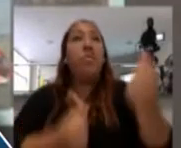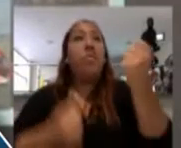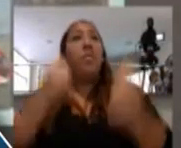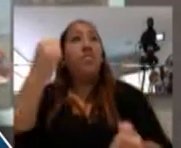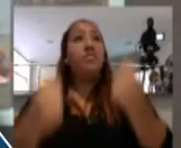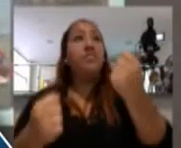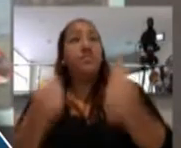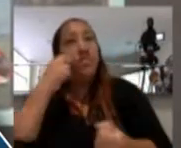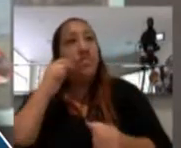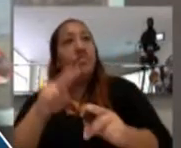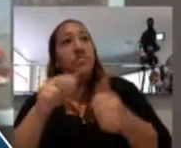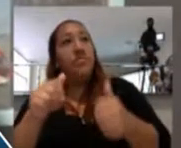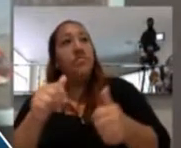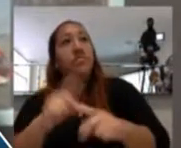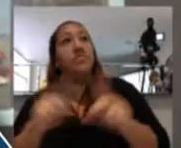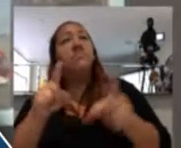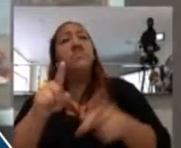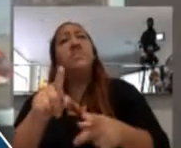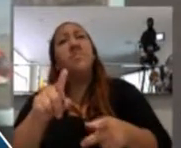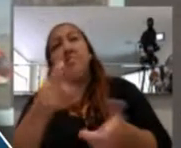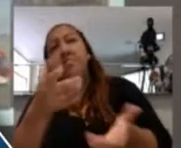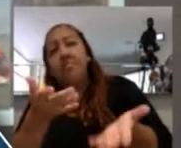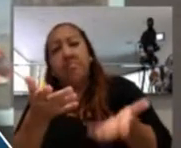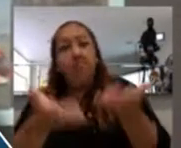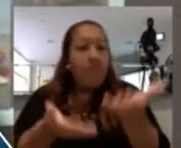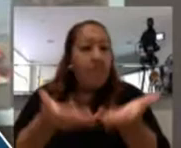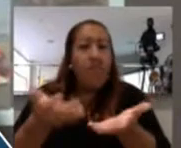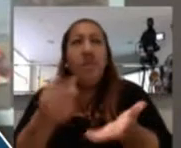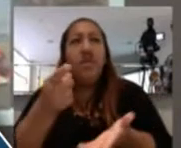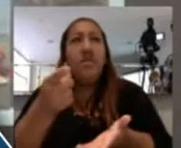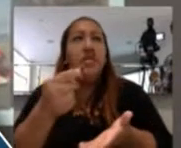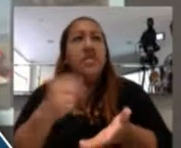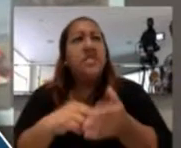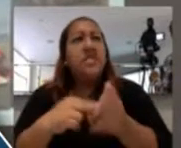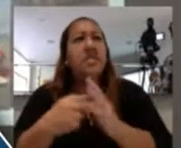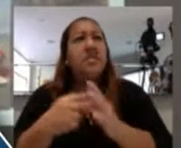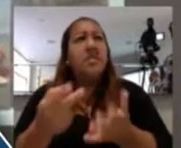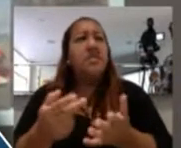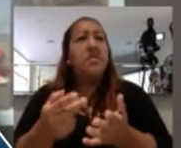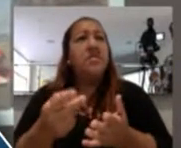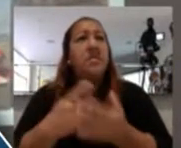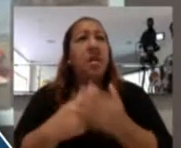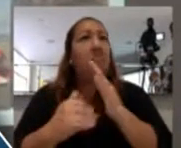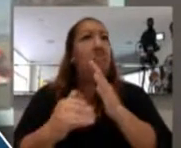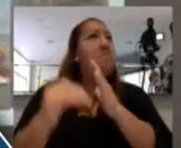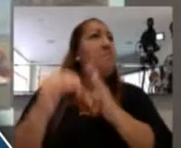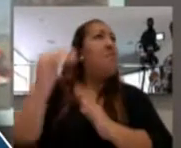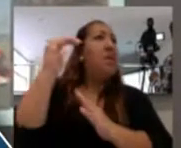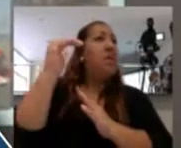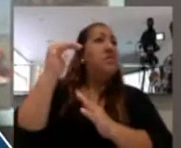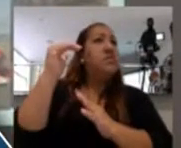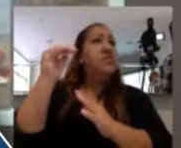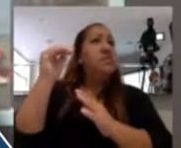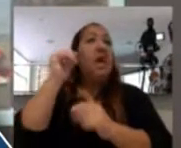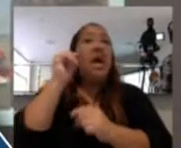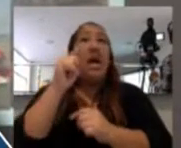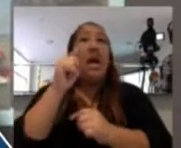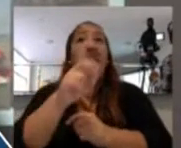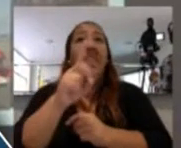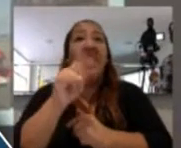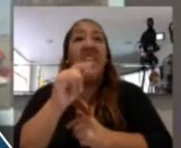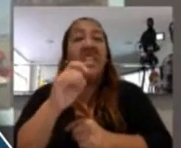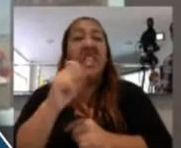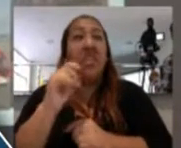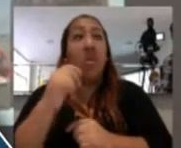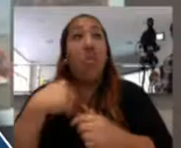Pero esto que puede parecer de una naturaleza que rebasa al distrito, y que podría ser más